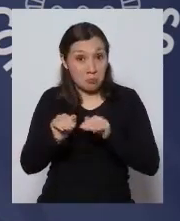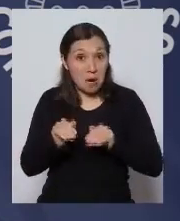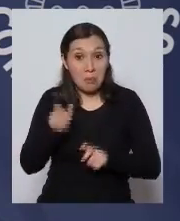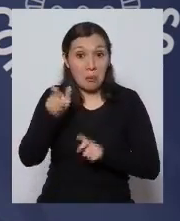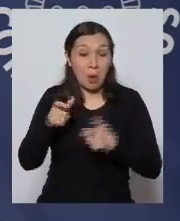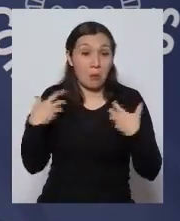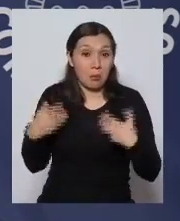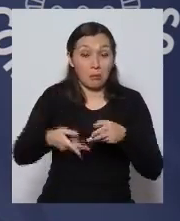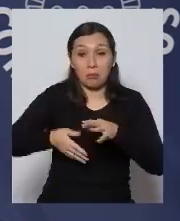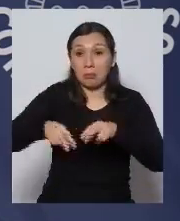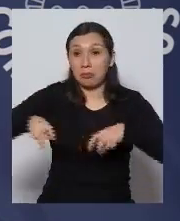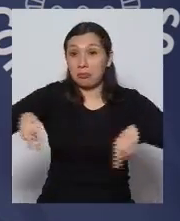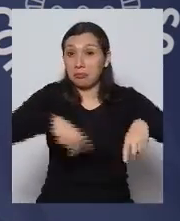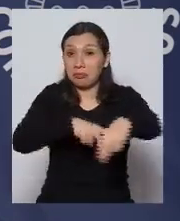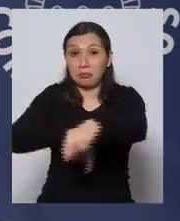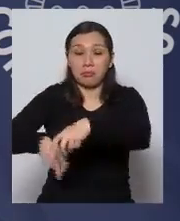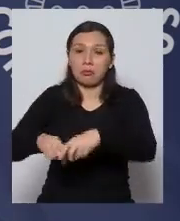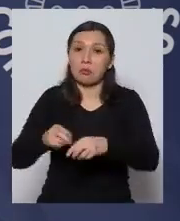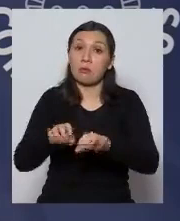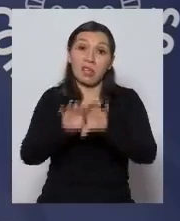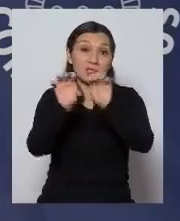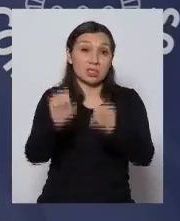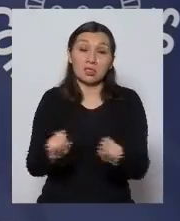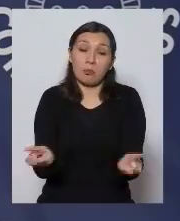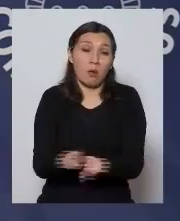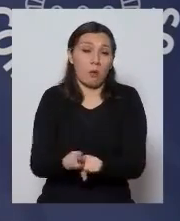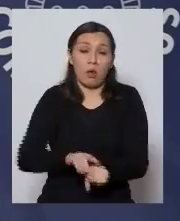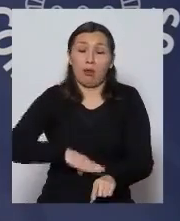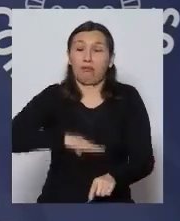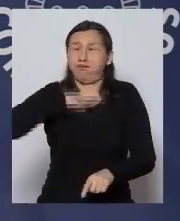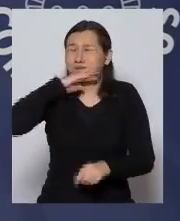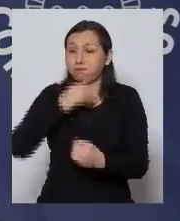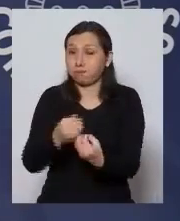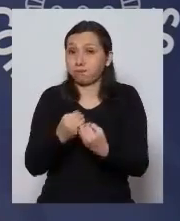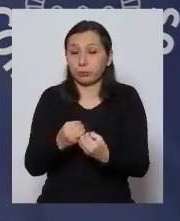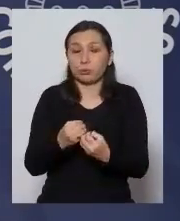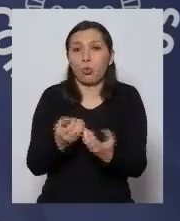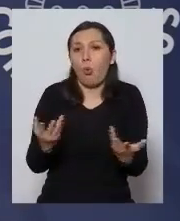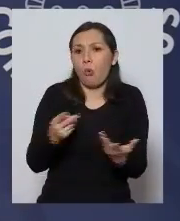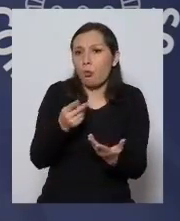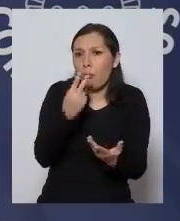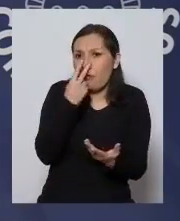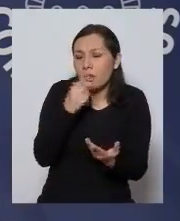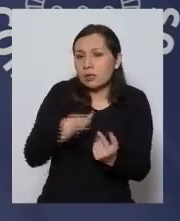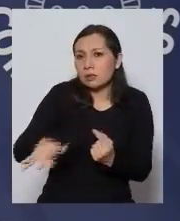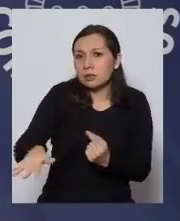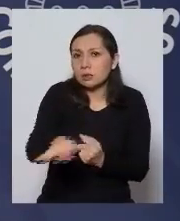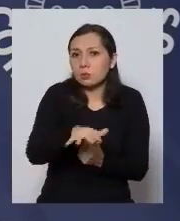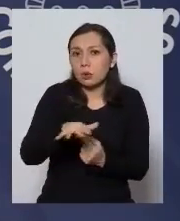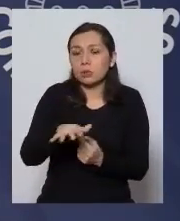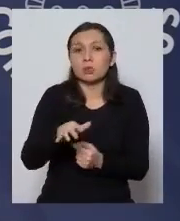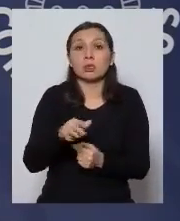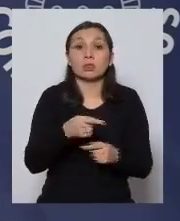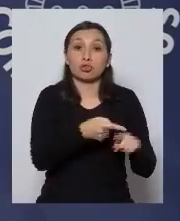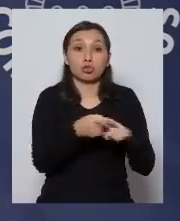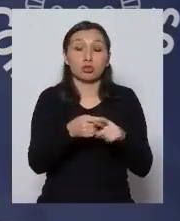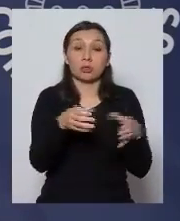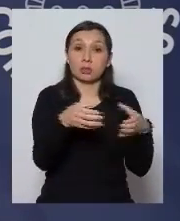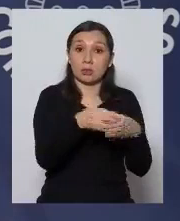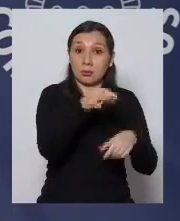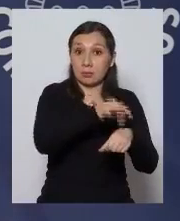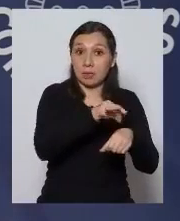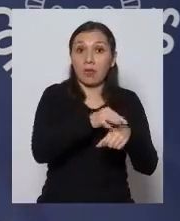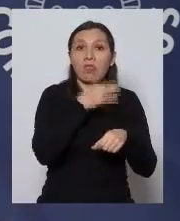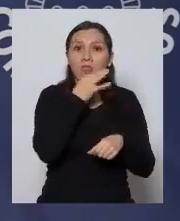el sistema se va a ver colapsado de todas maneras quería preguntarle cómo ven esta situación desde la Xochimil dicen que un 80